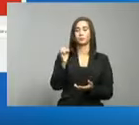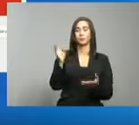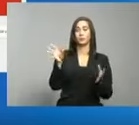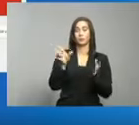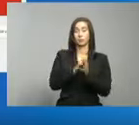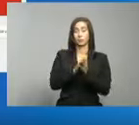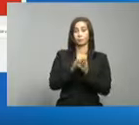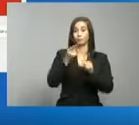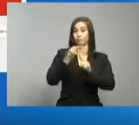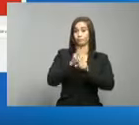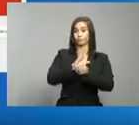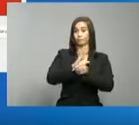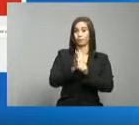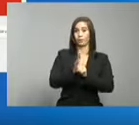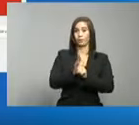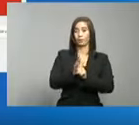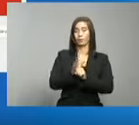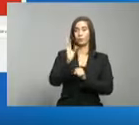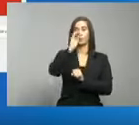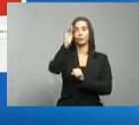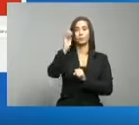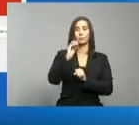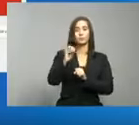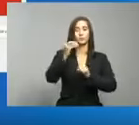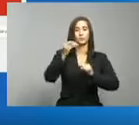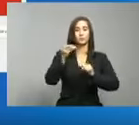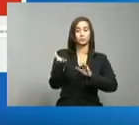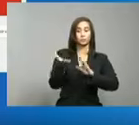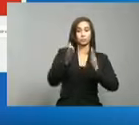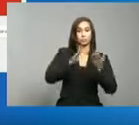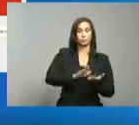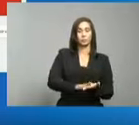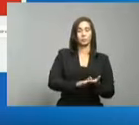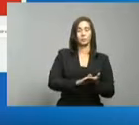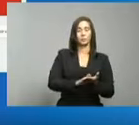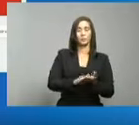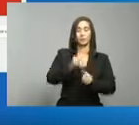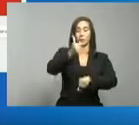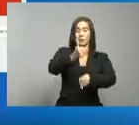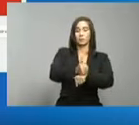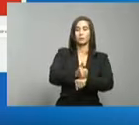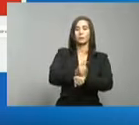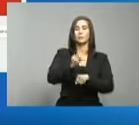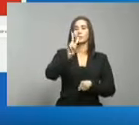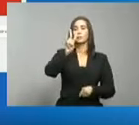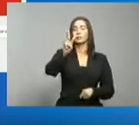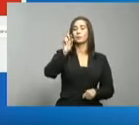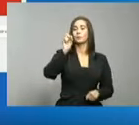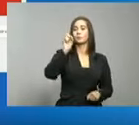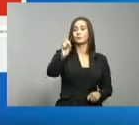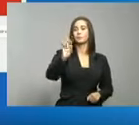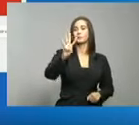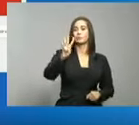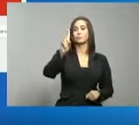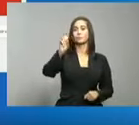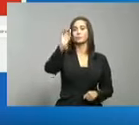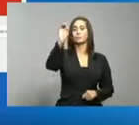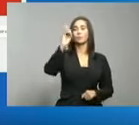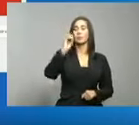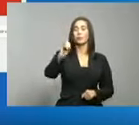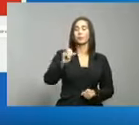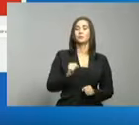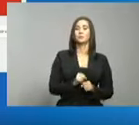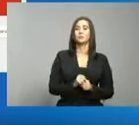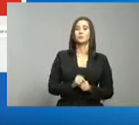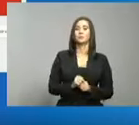la tasa de letalidad ya registrada en el país es de 2.41% y